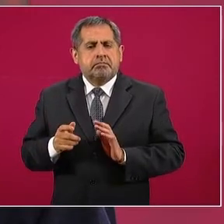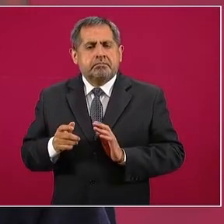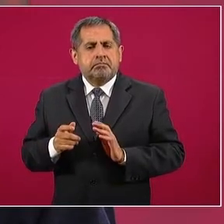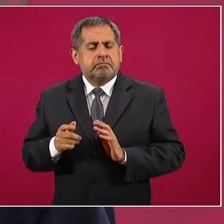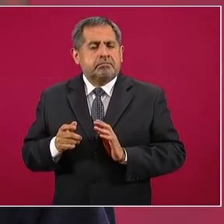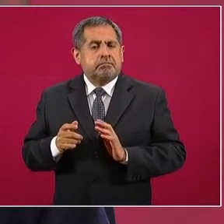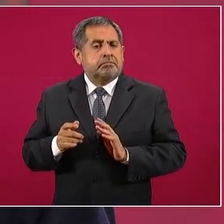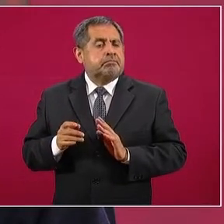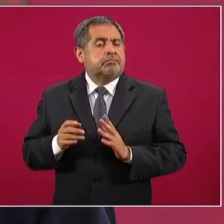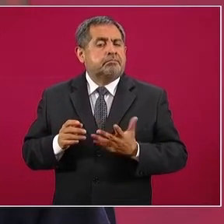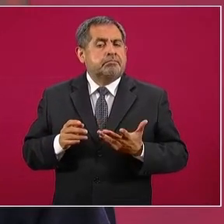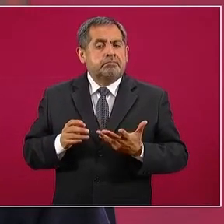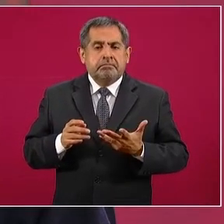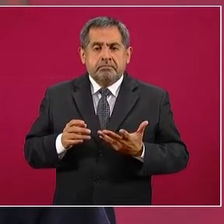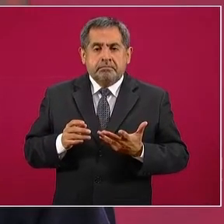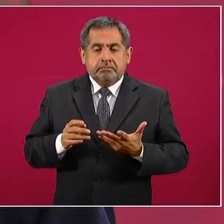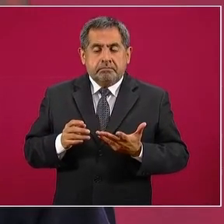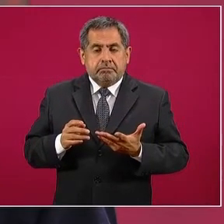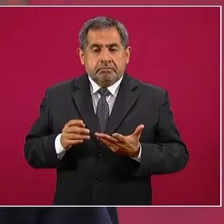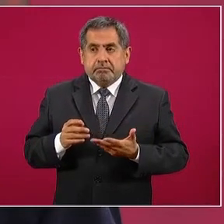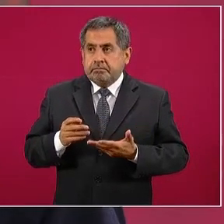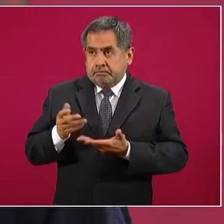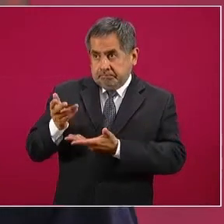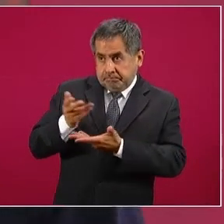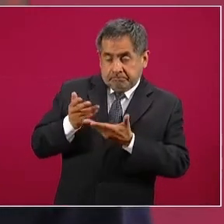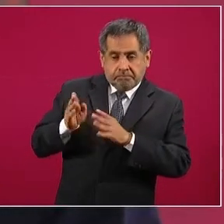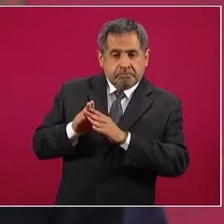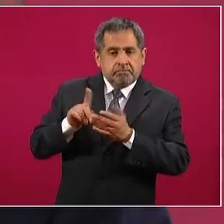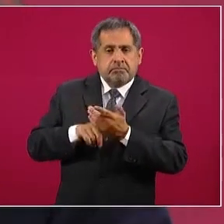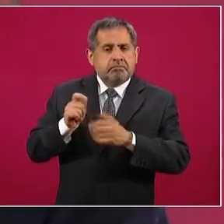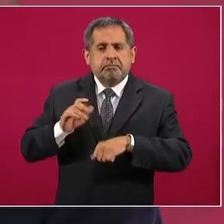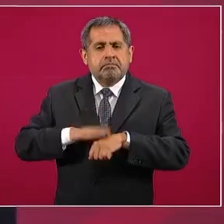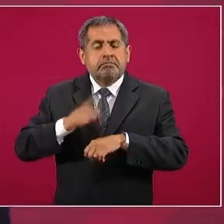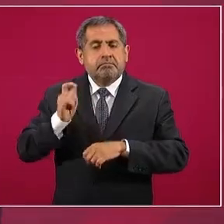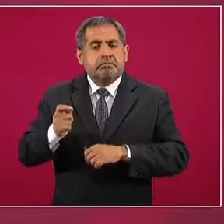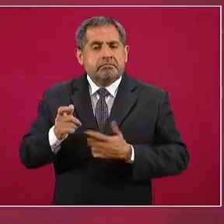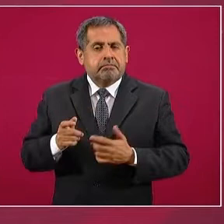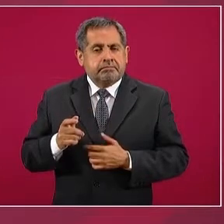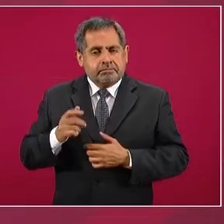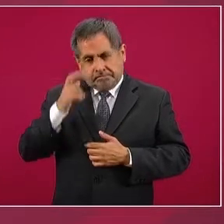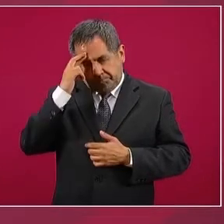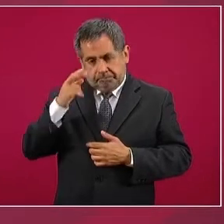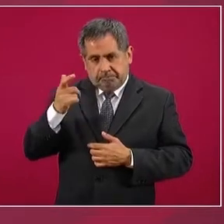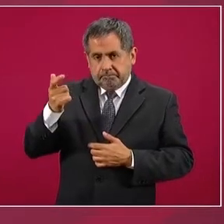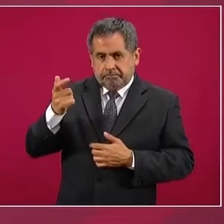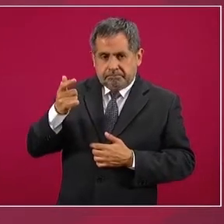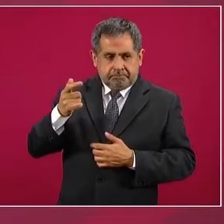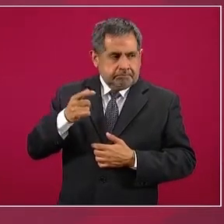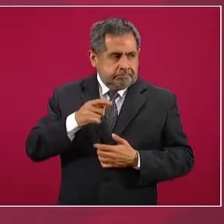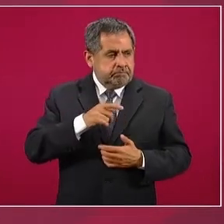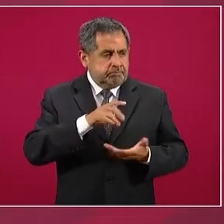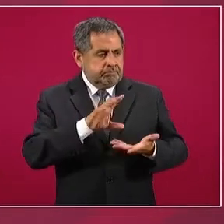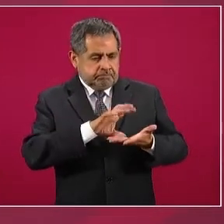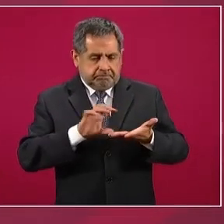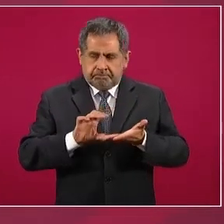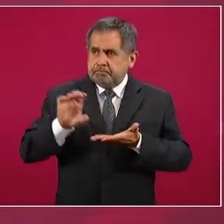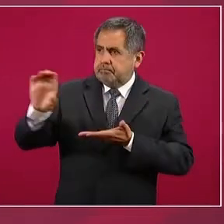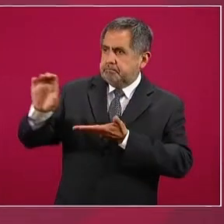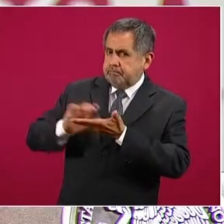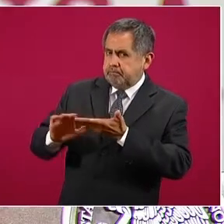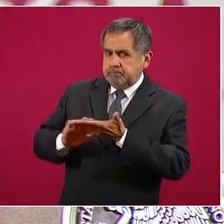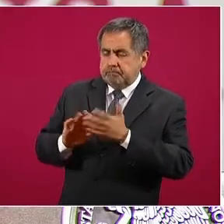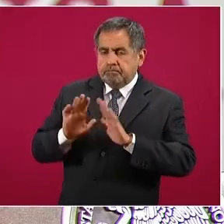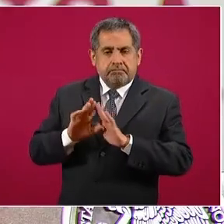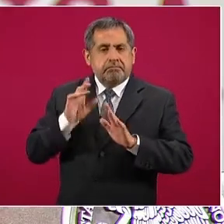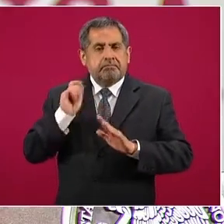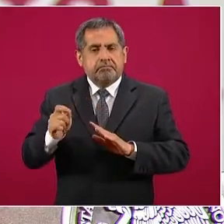de la deuda o lo que se destina al servicio a la deuda, sino también